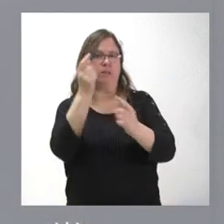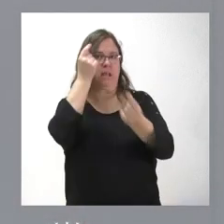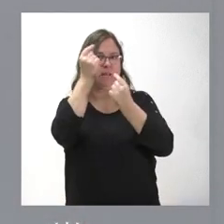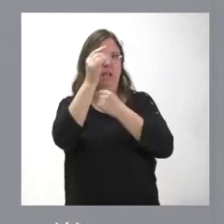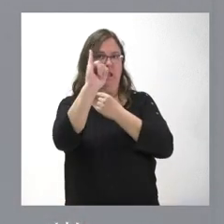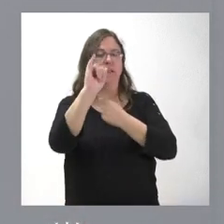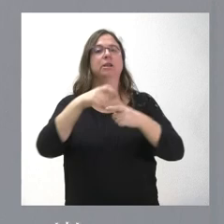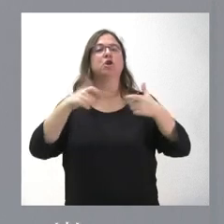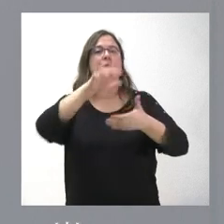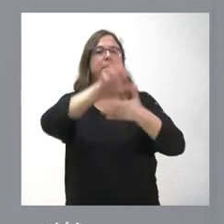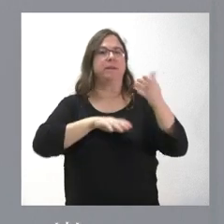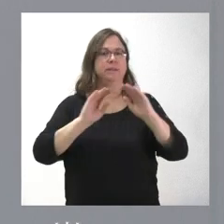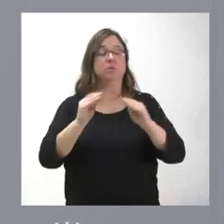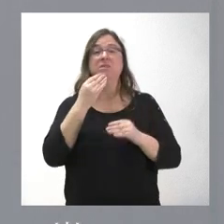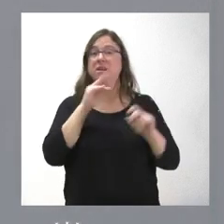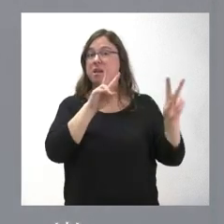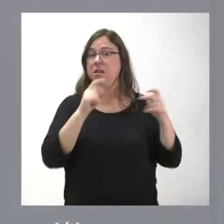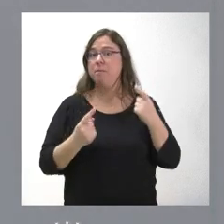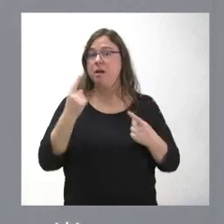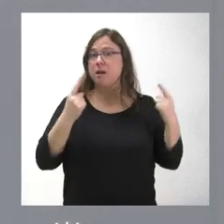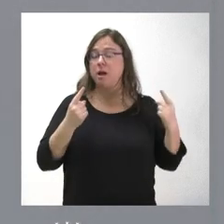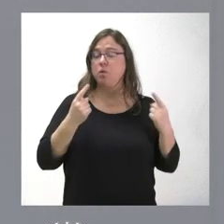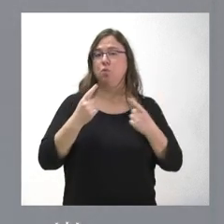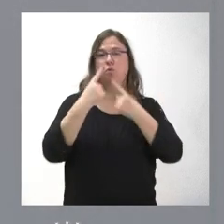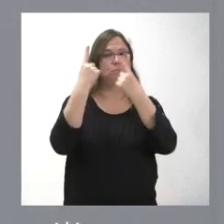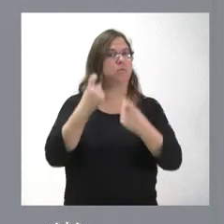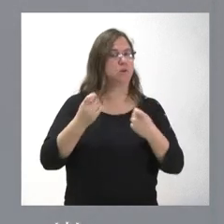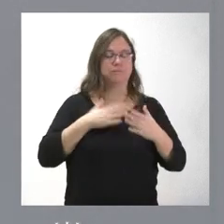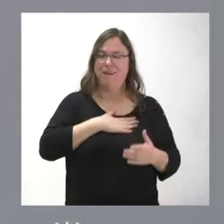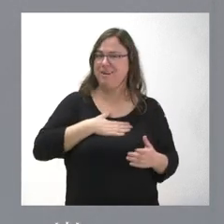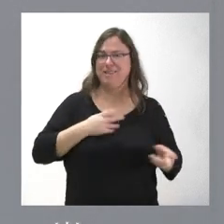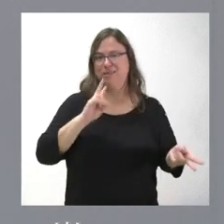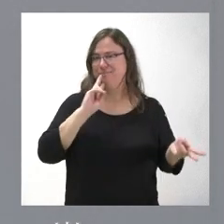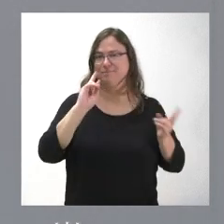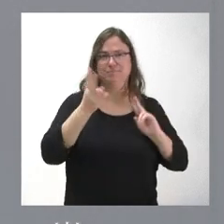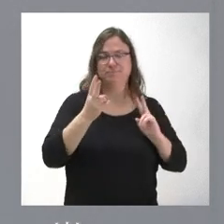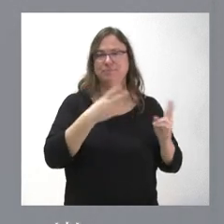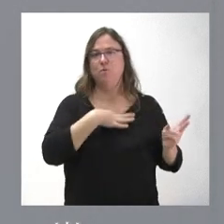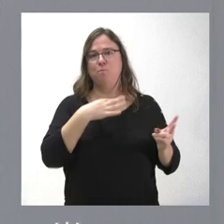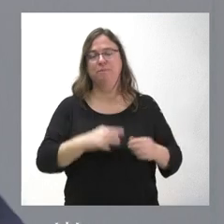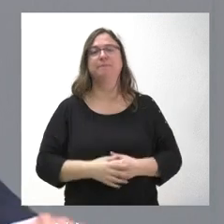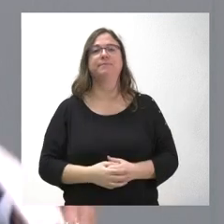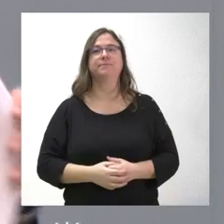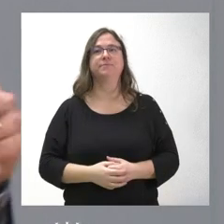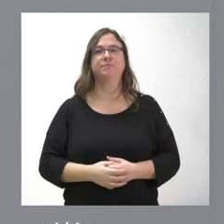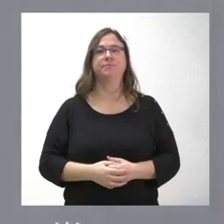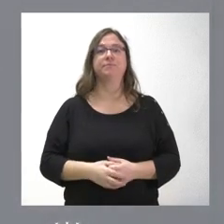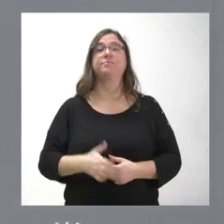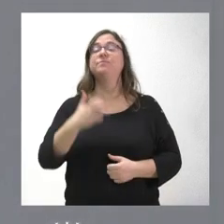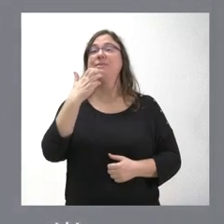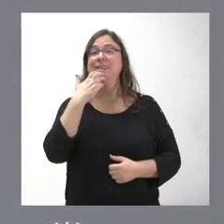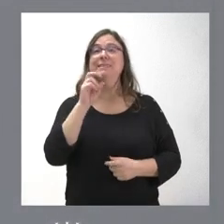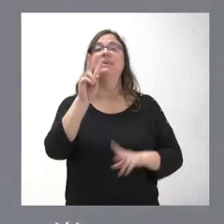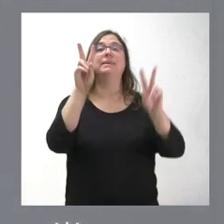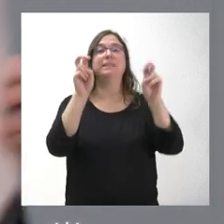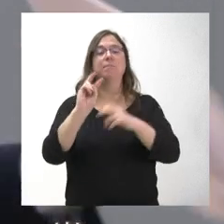si sobre cualquiera de esos temas tienen cualquier pregunta, pues encantado de podérselo resolver. Y si fuera de otro tema,